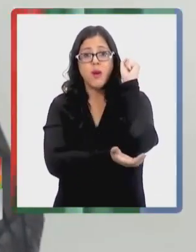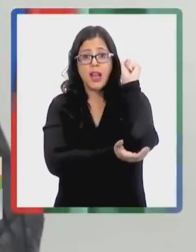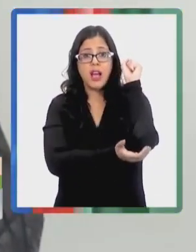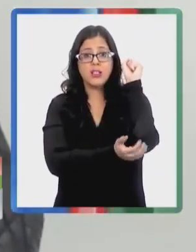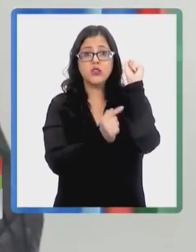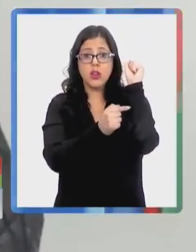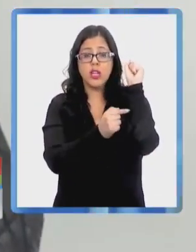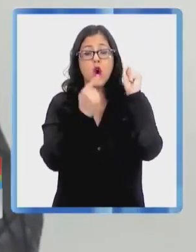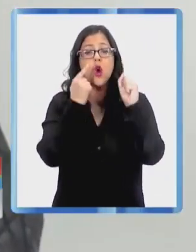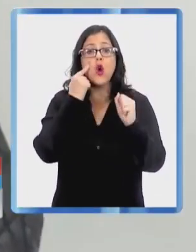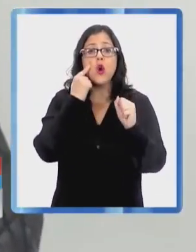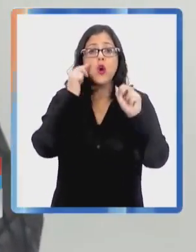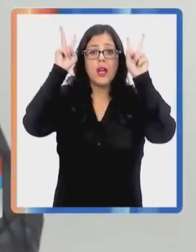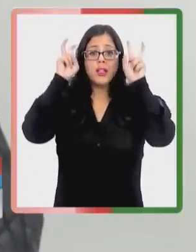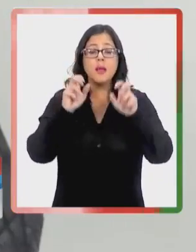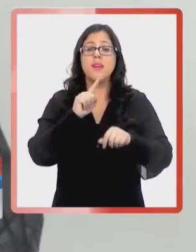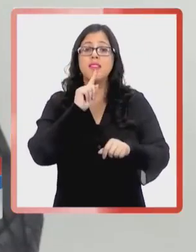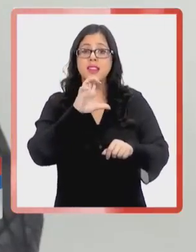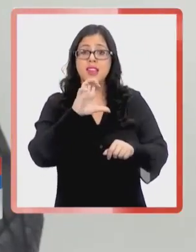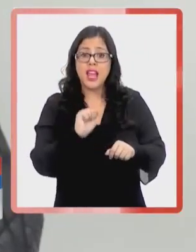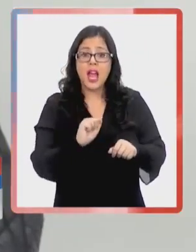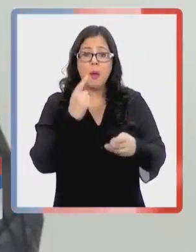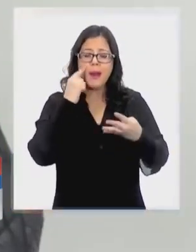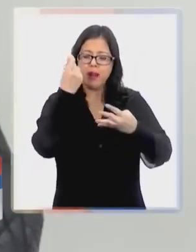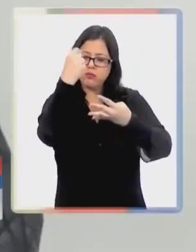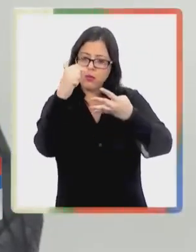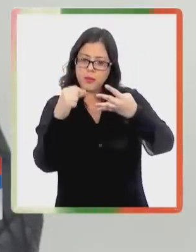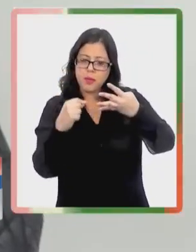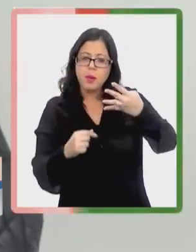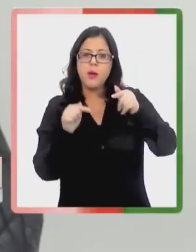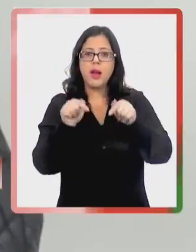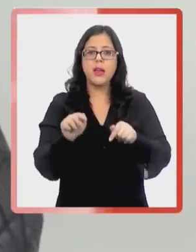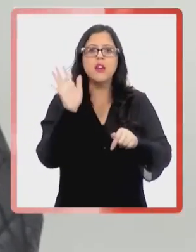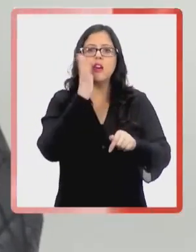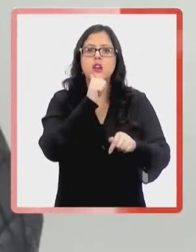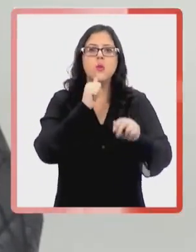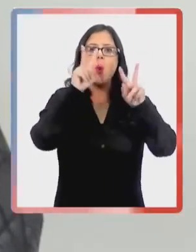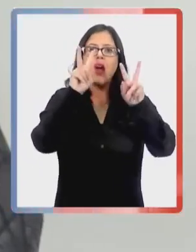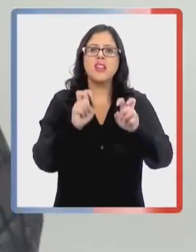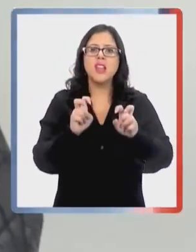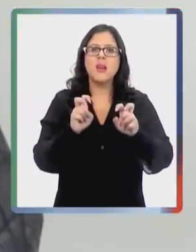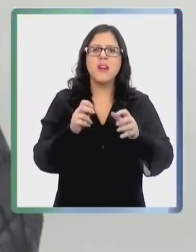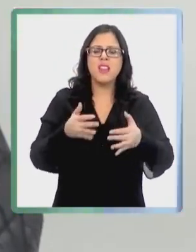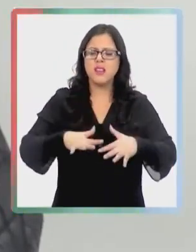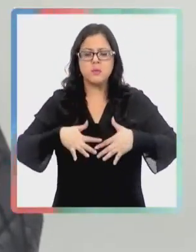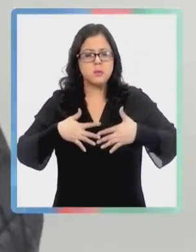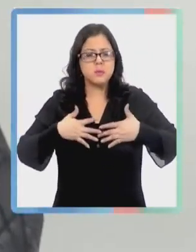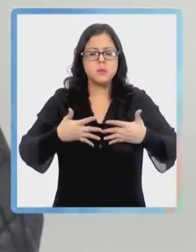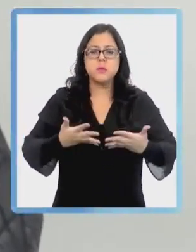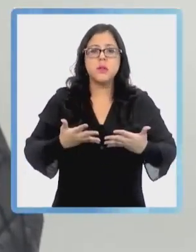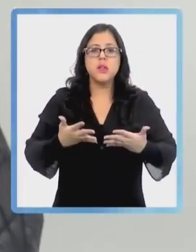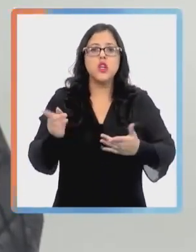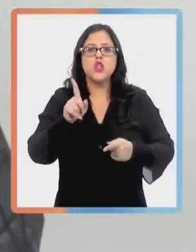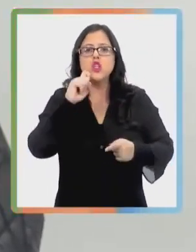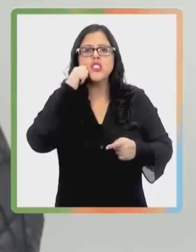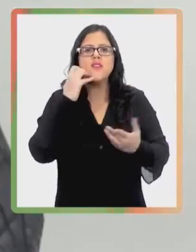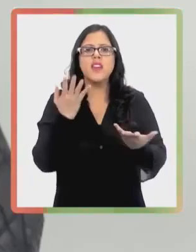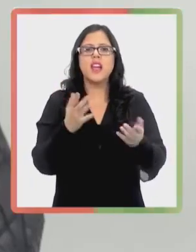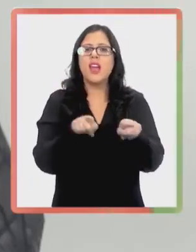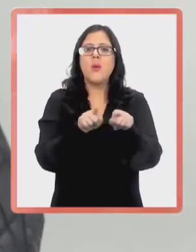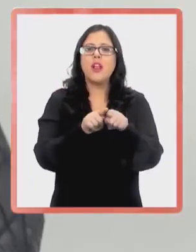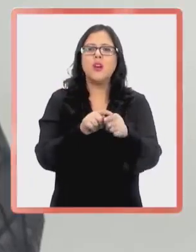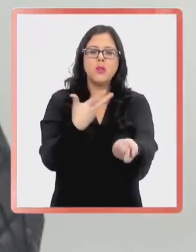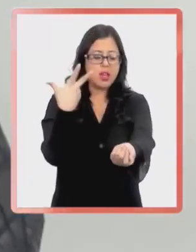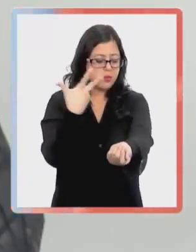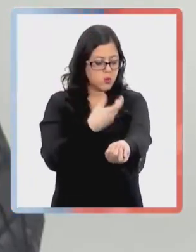Es importante mencionar que el diagnóstico de TEA, para su diagnóstico, no tiene marcadores somáticos en general. Es decir, no es que hagamos